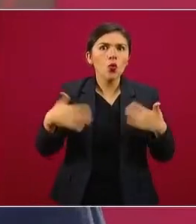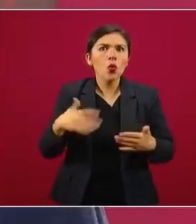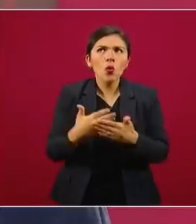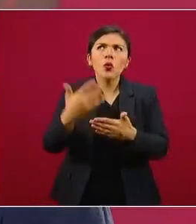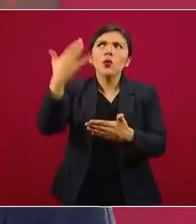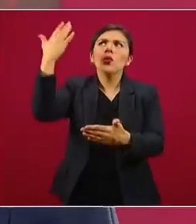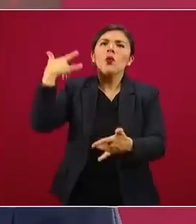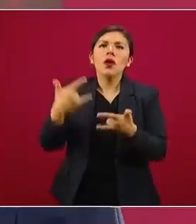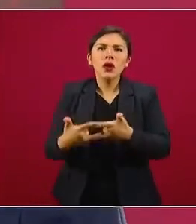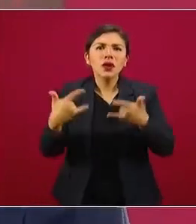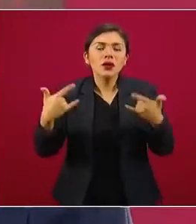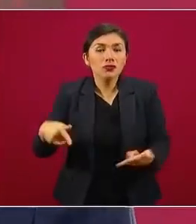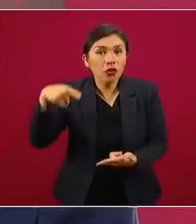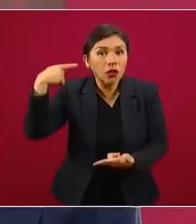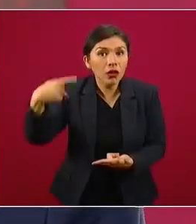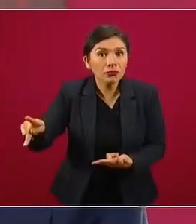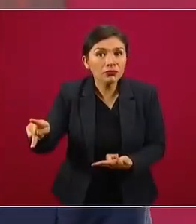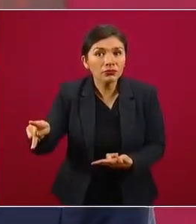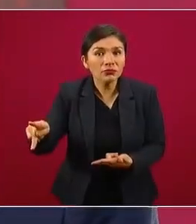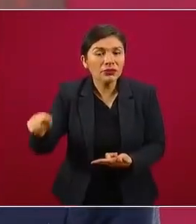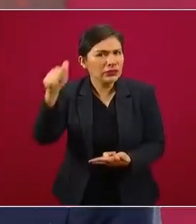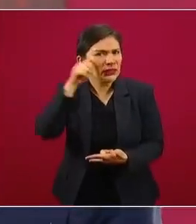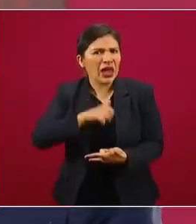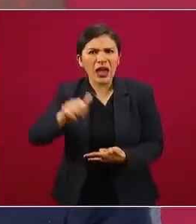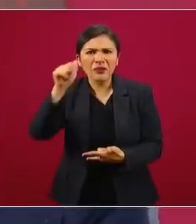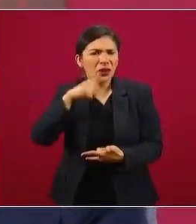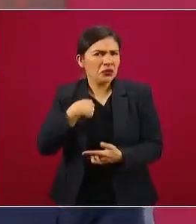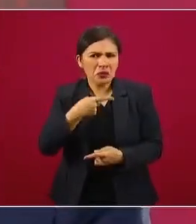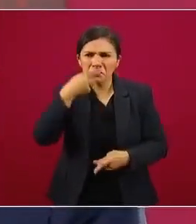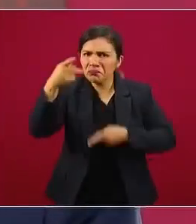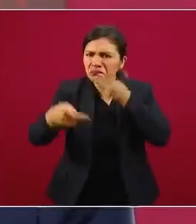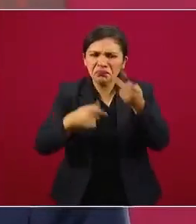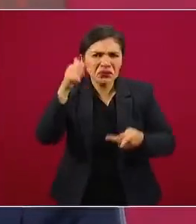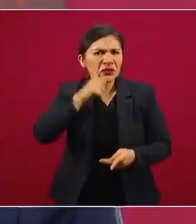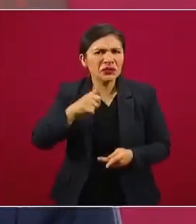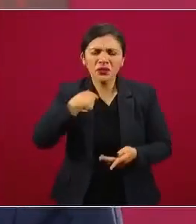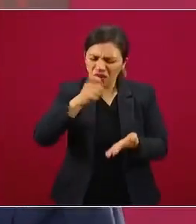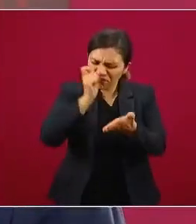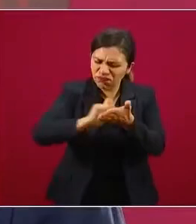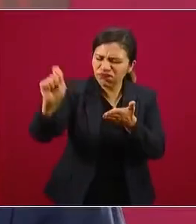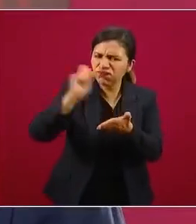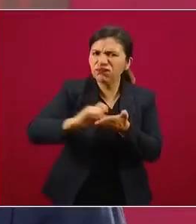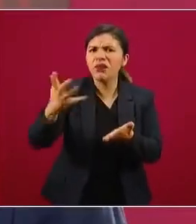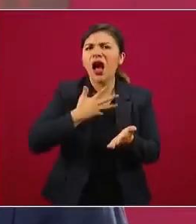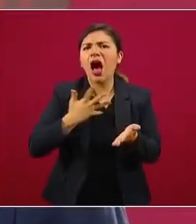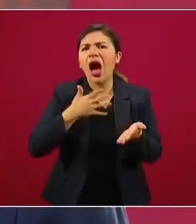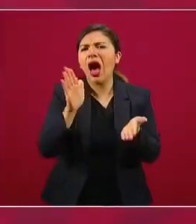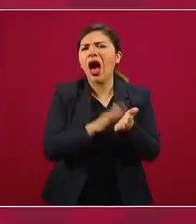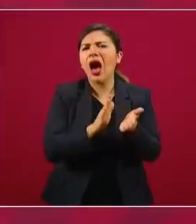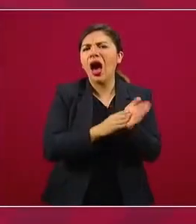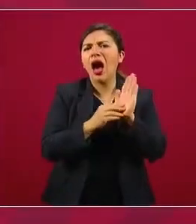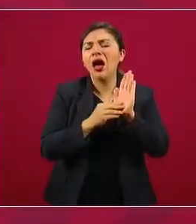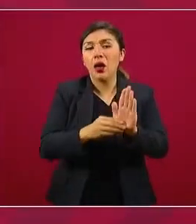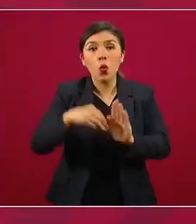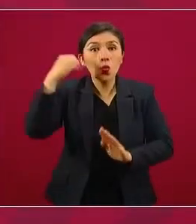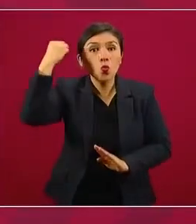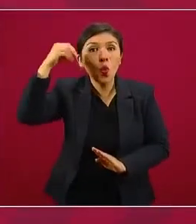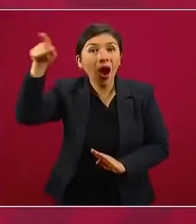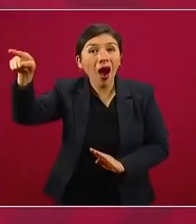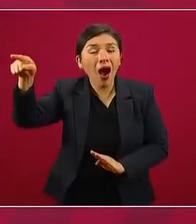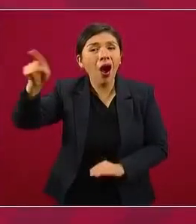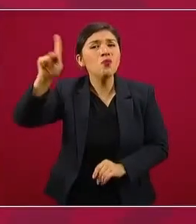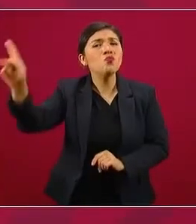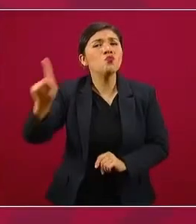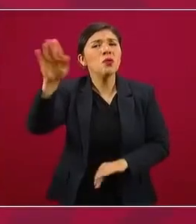siempre he sostenido, lo he escrito, Oaxaca es de los